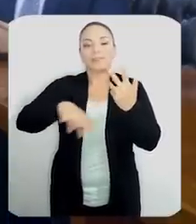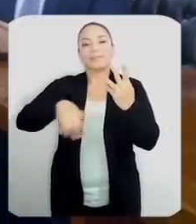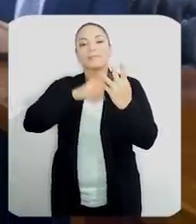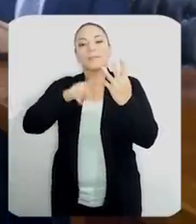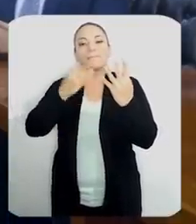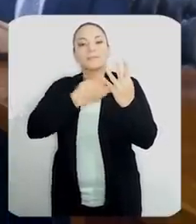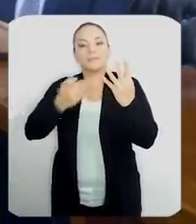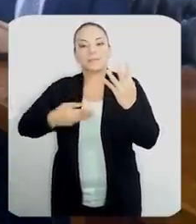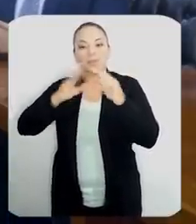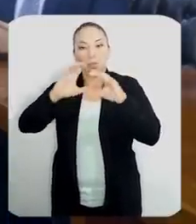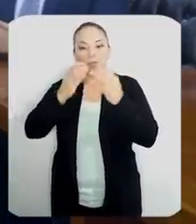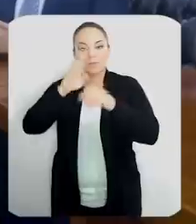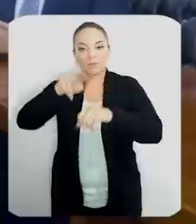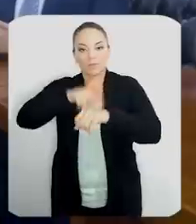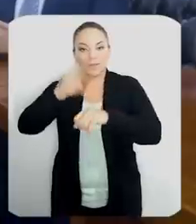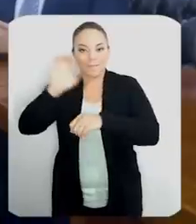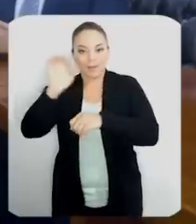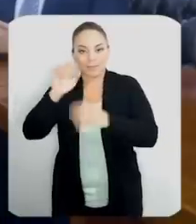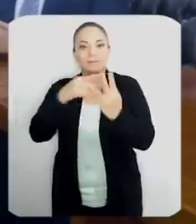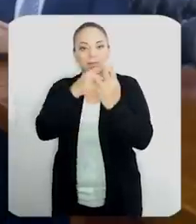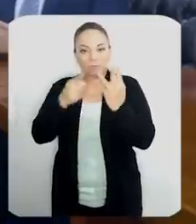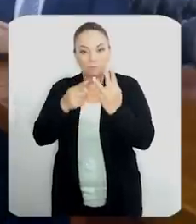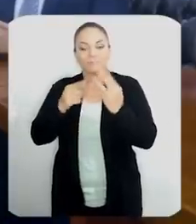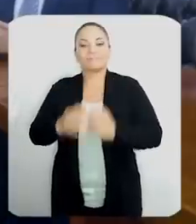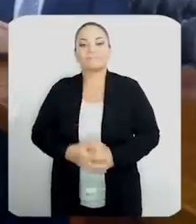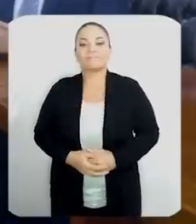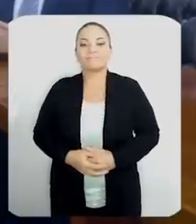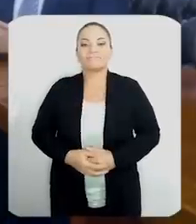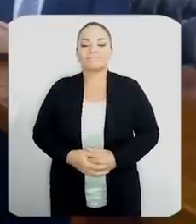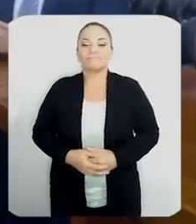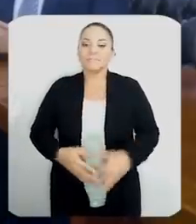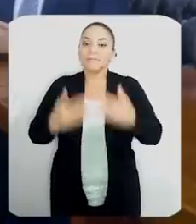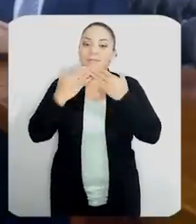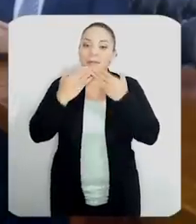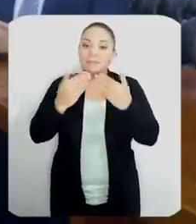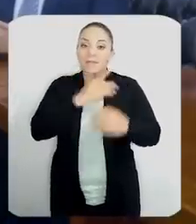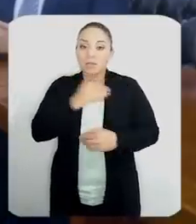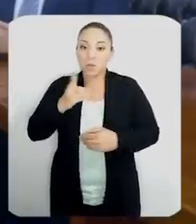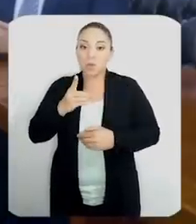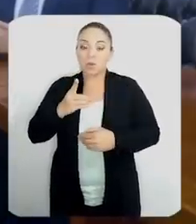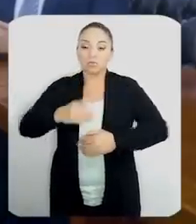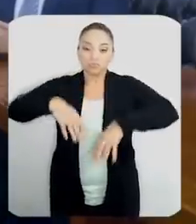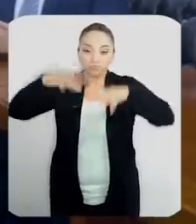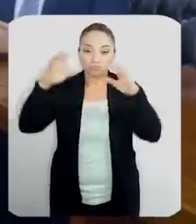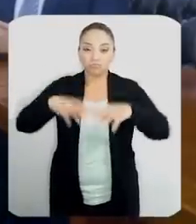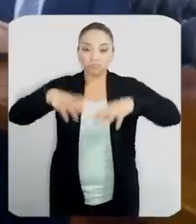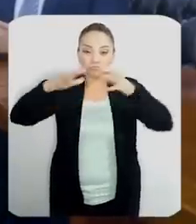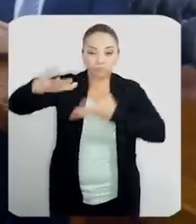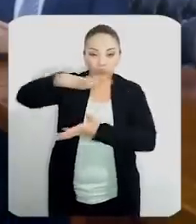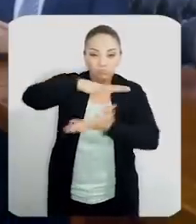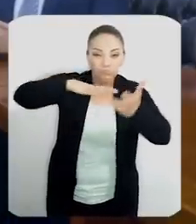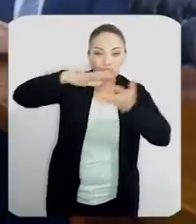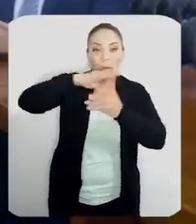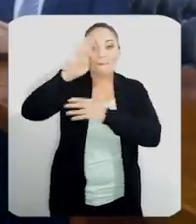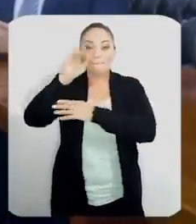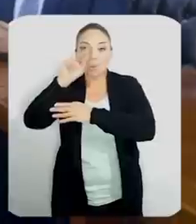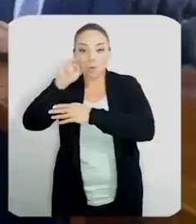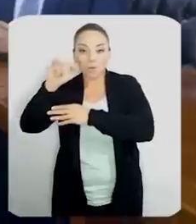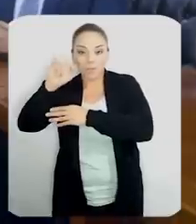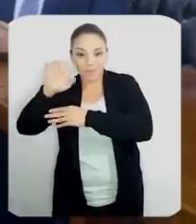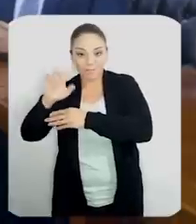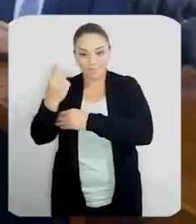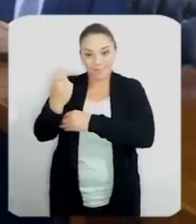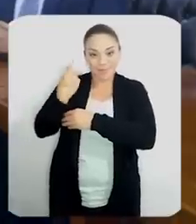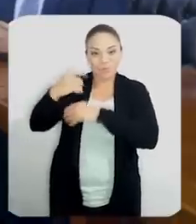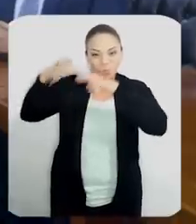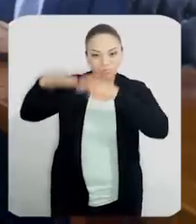presidente de la Comisión Nacional de Emergencias. Gracias a Dios, la tormenta Boni no causó los